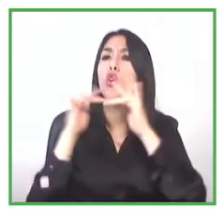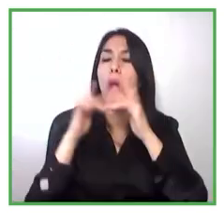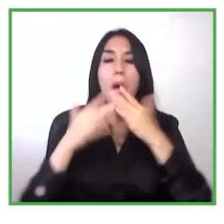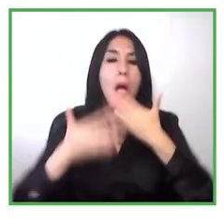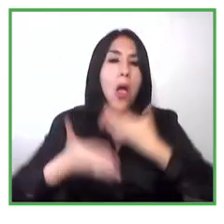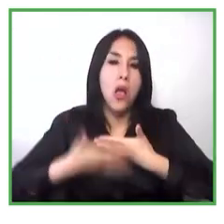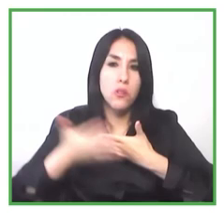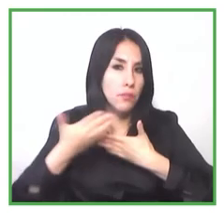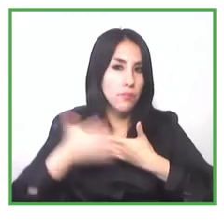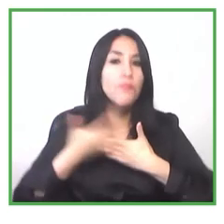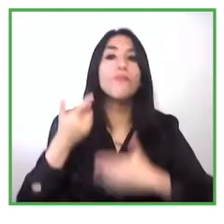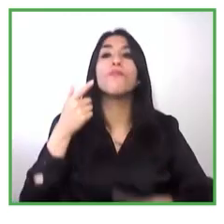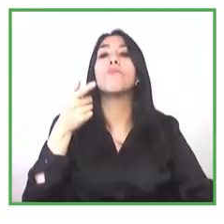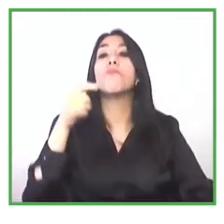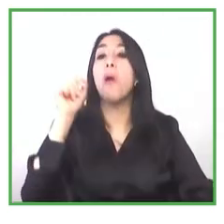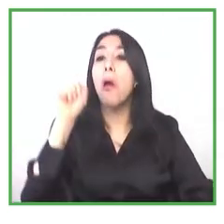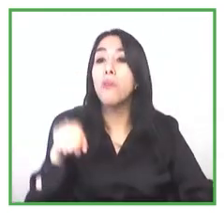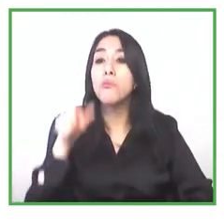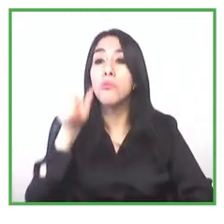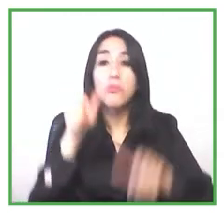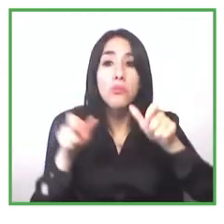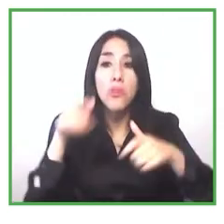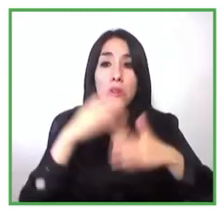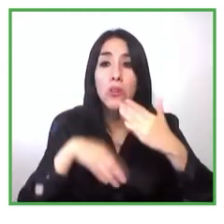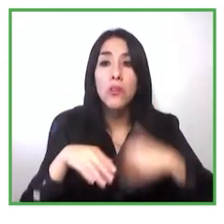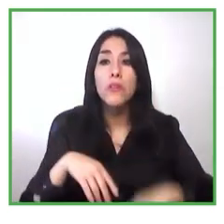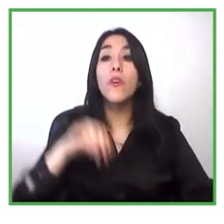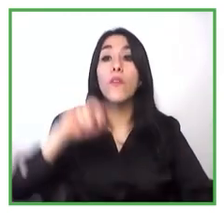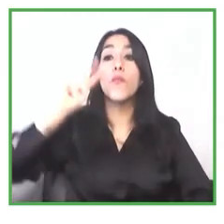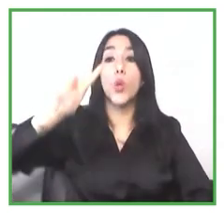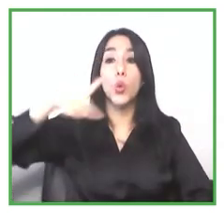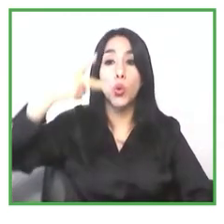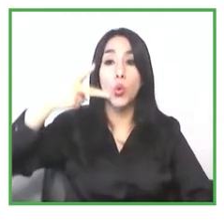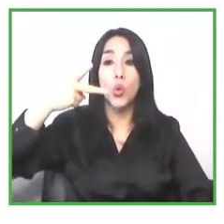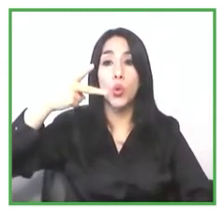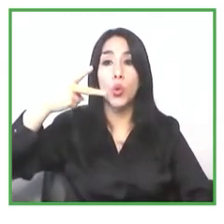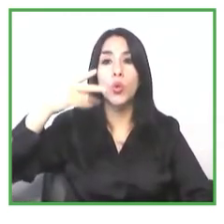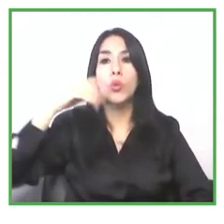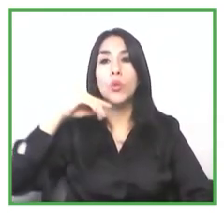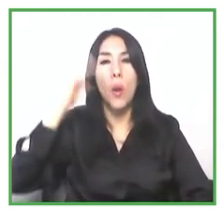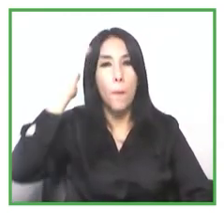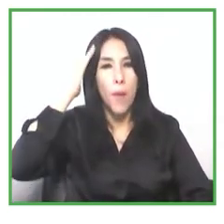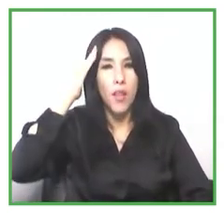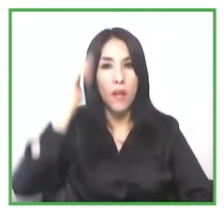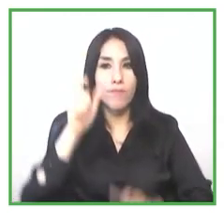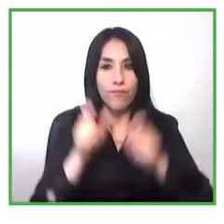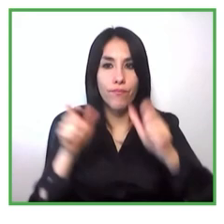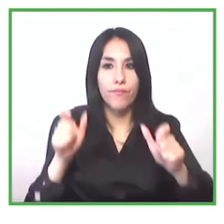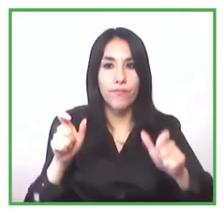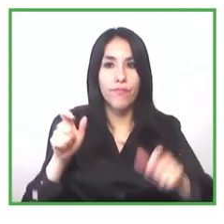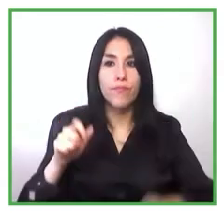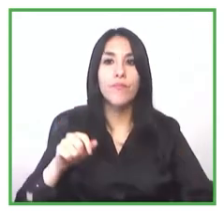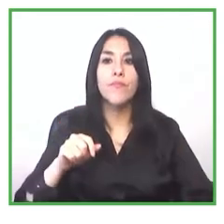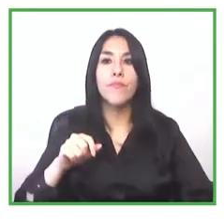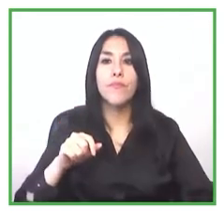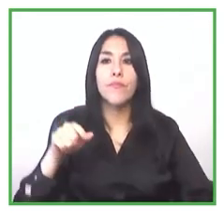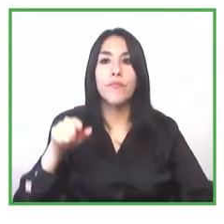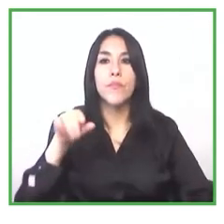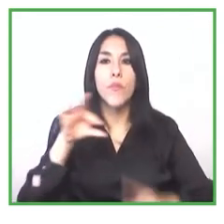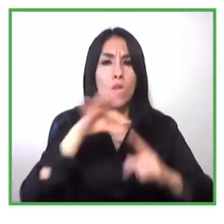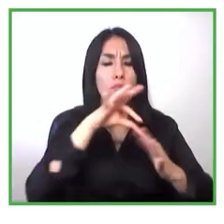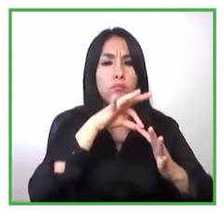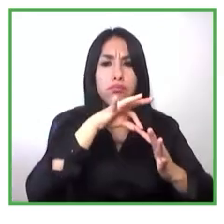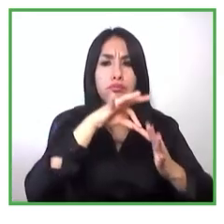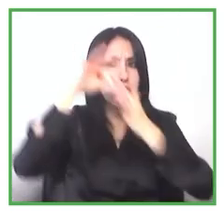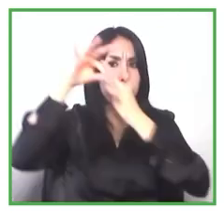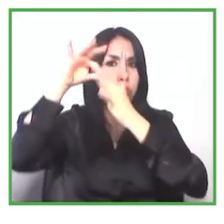más de mentalidad y mentalidad de todos los actores desde el mismo emprendedor con discapacidad que se crea